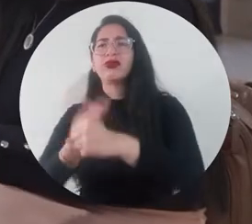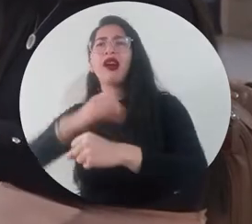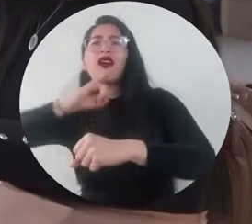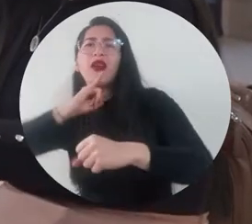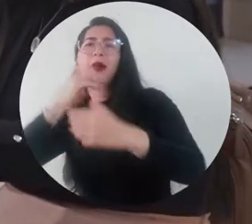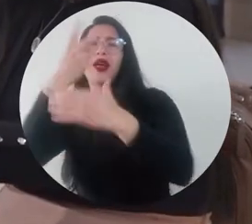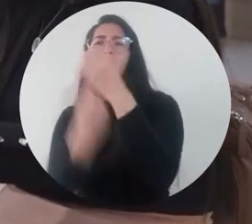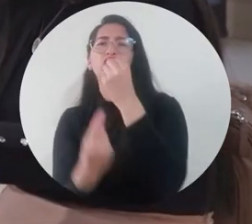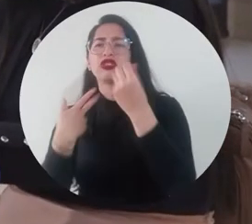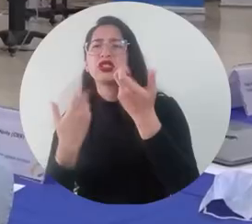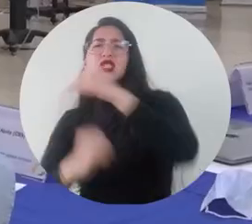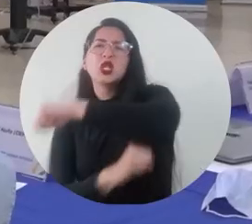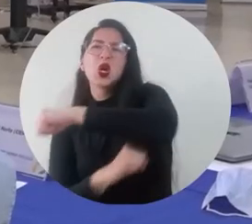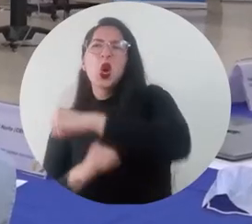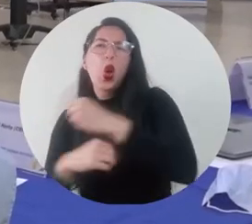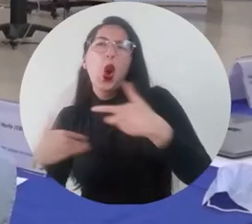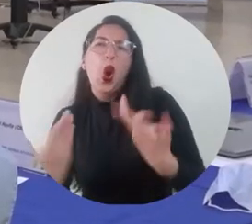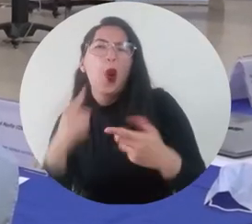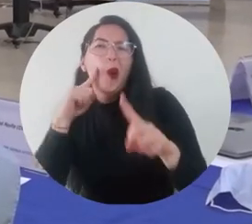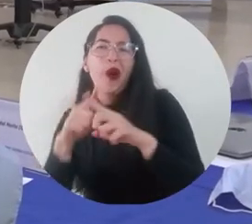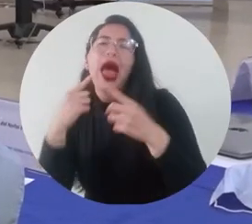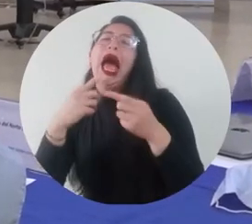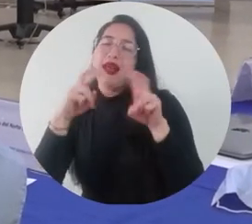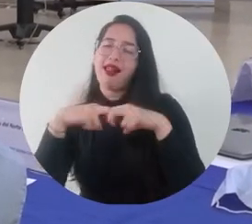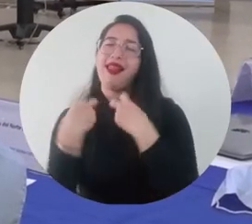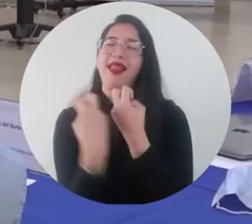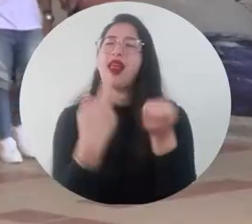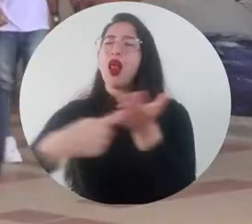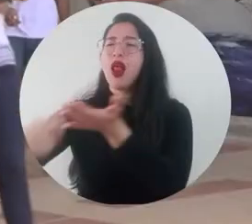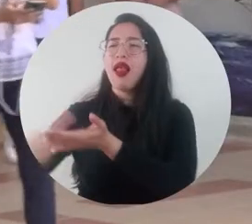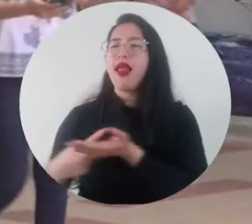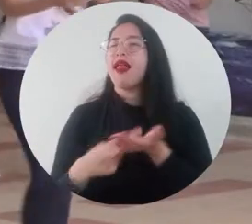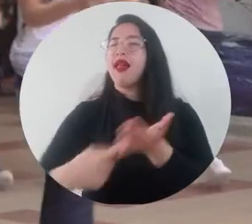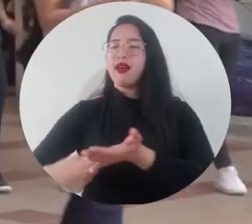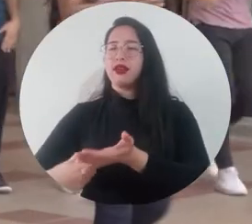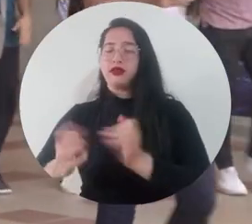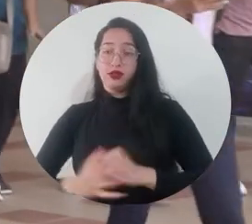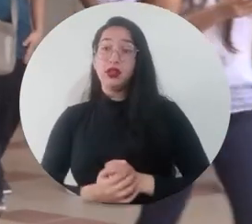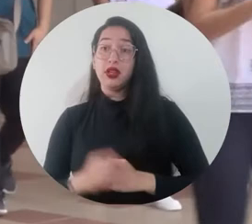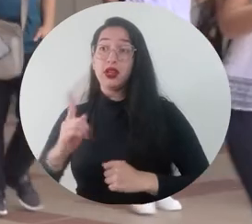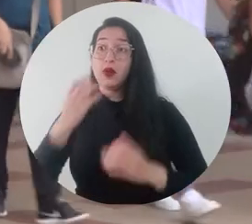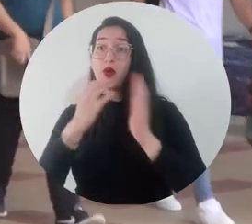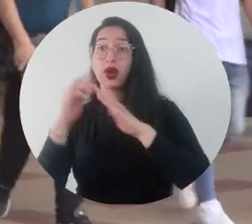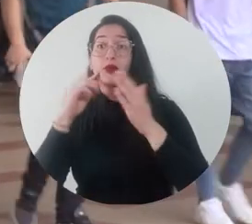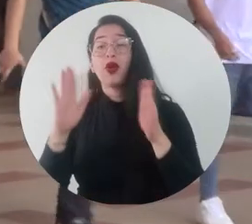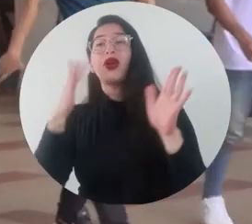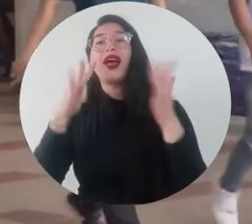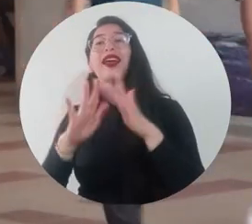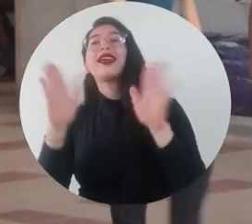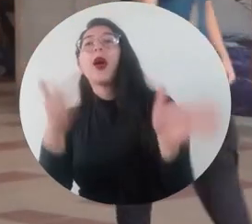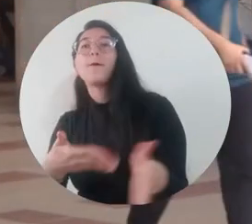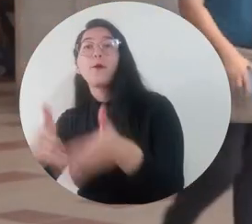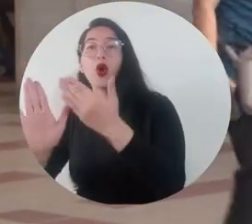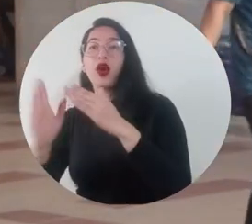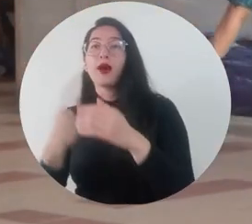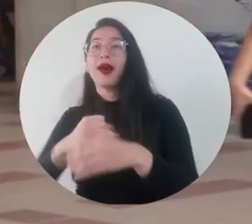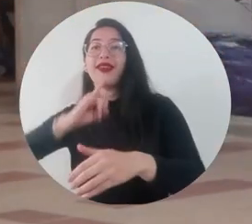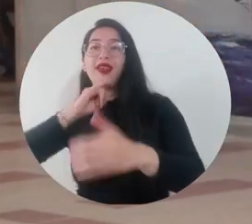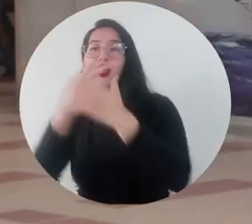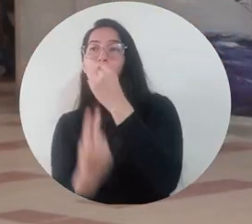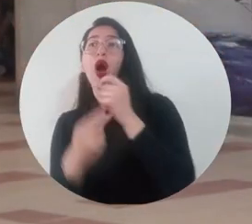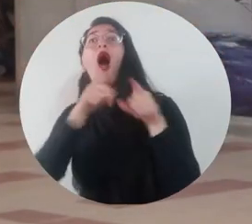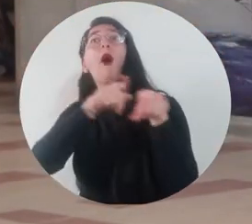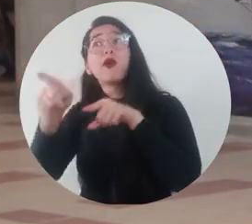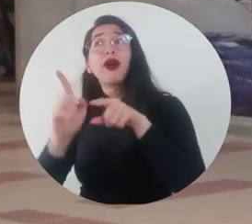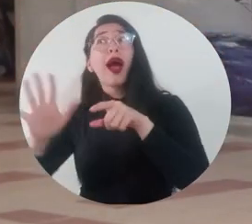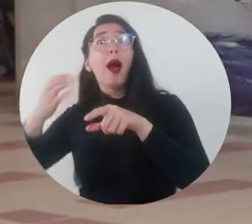fortalezcan esta área en las instituciones educativas Adonar esfuerzo entre las instituciones que tenemos, programas de bilingüismo las